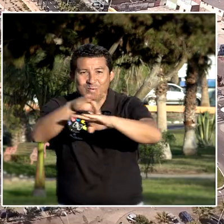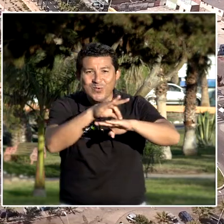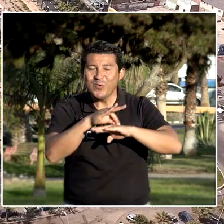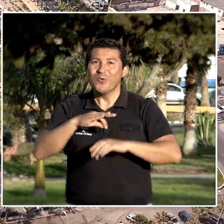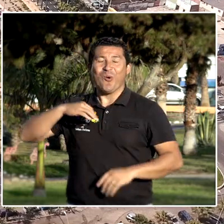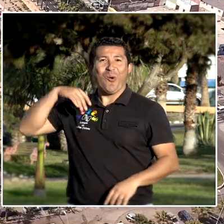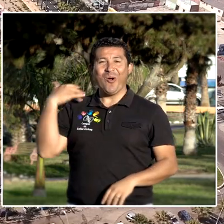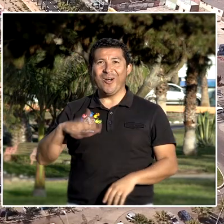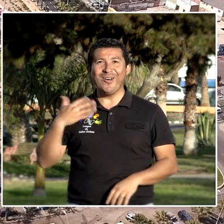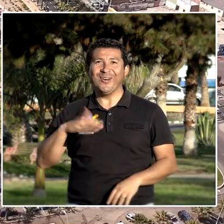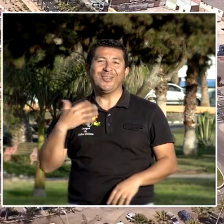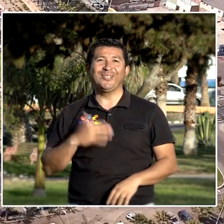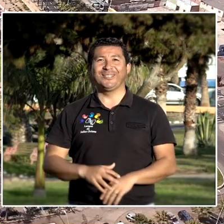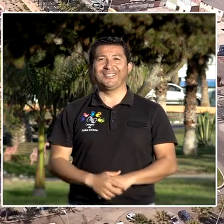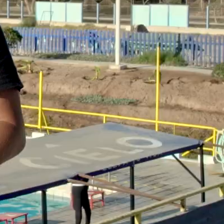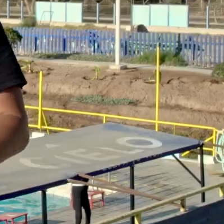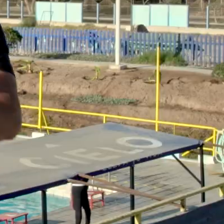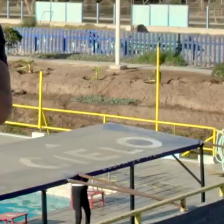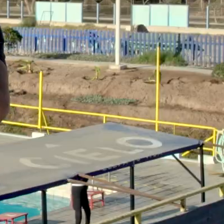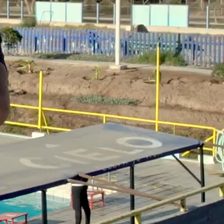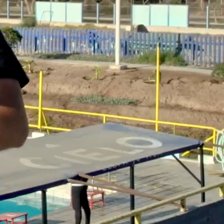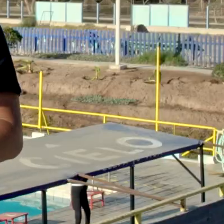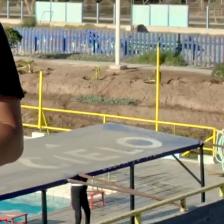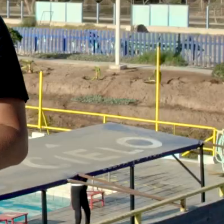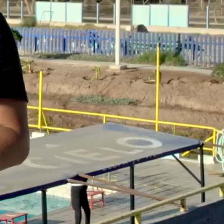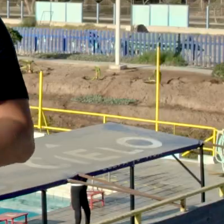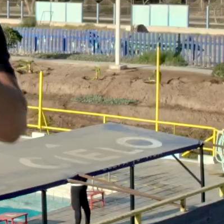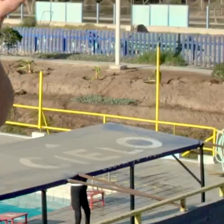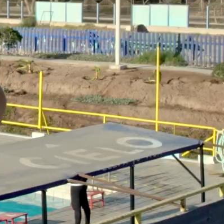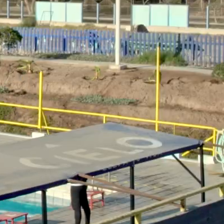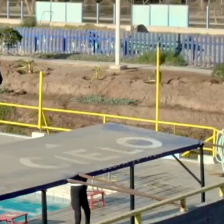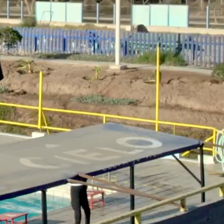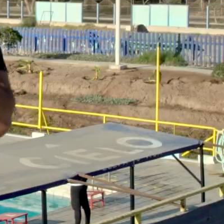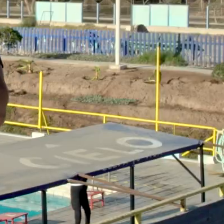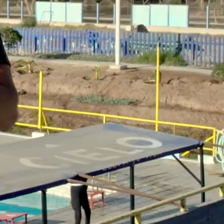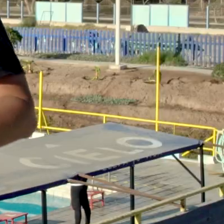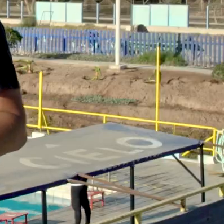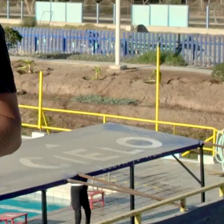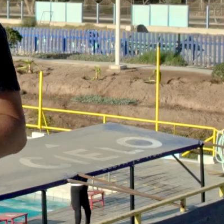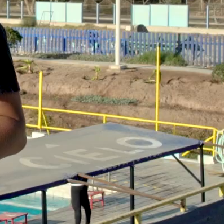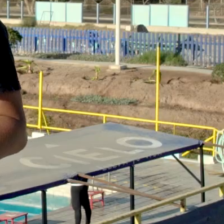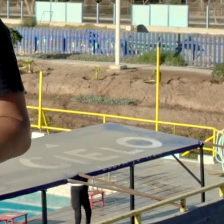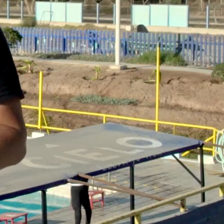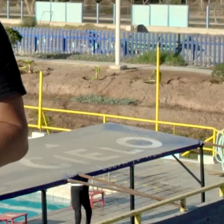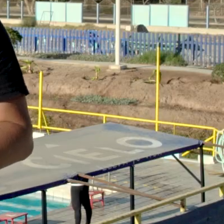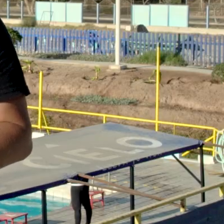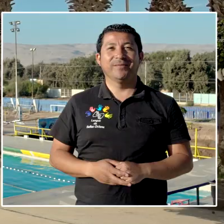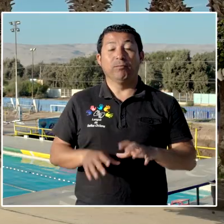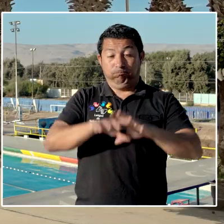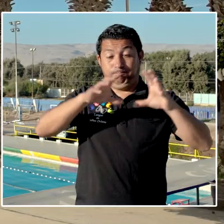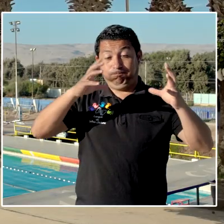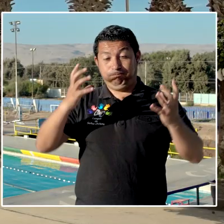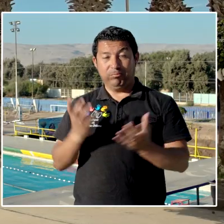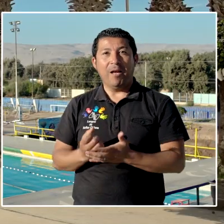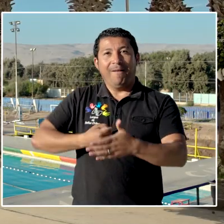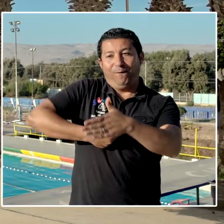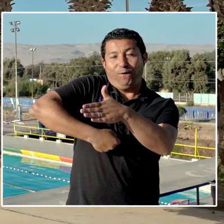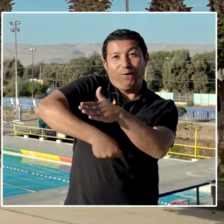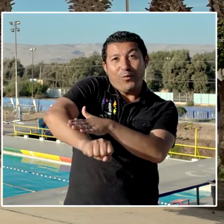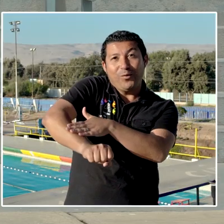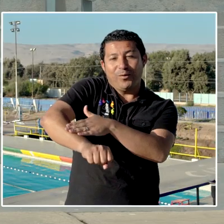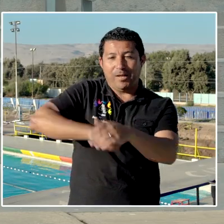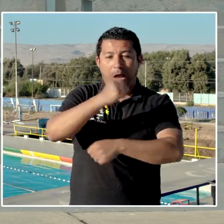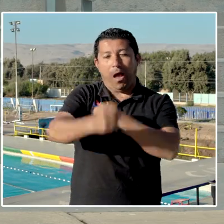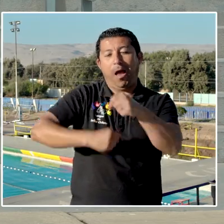importancia. Asimismo, Arica fue sede de importantes eventos, como el Mundial de